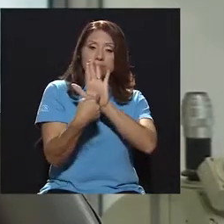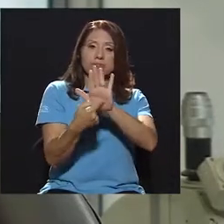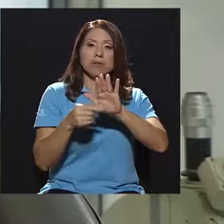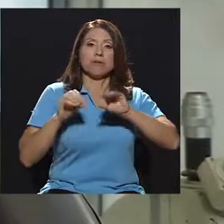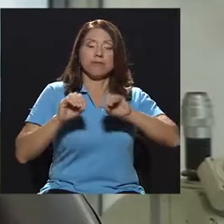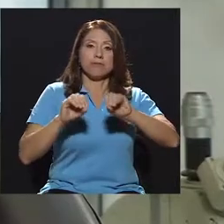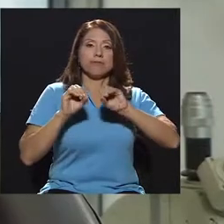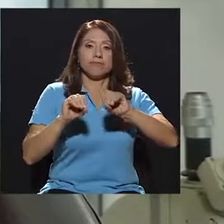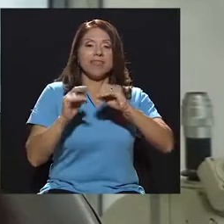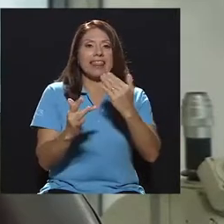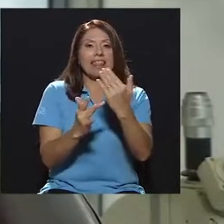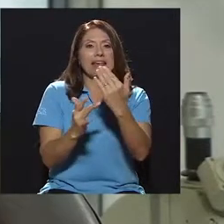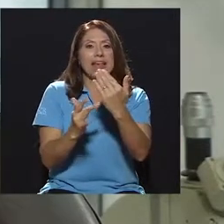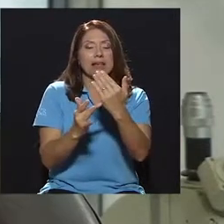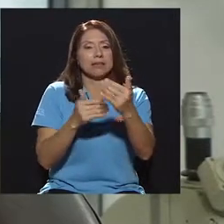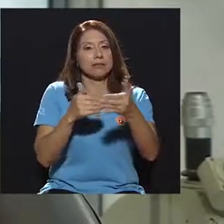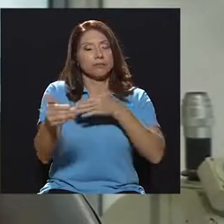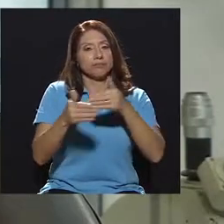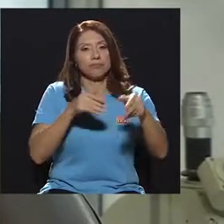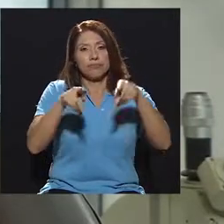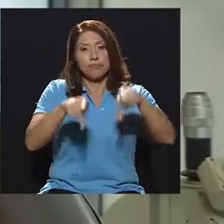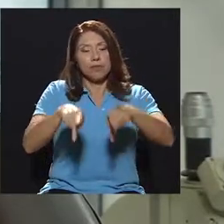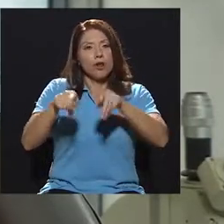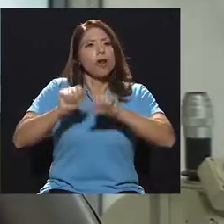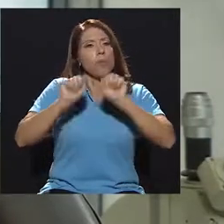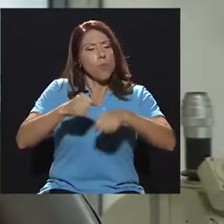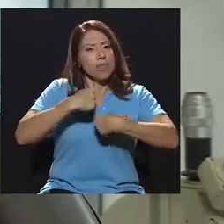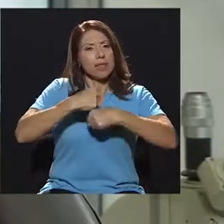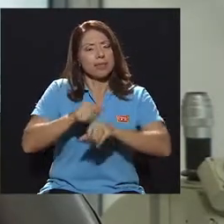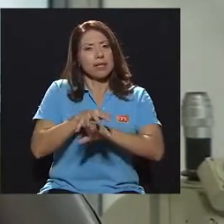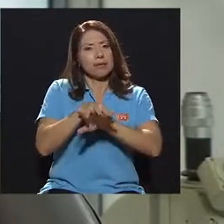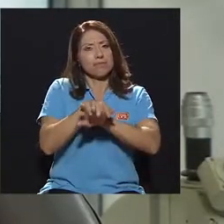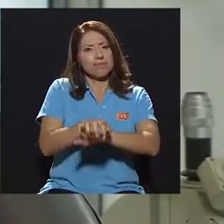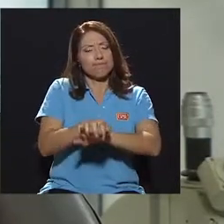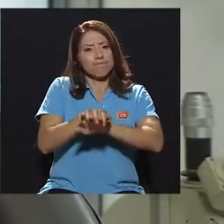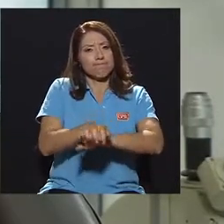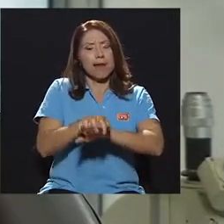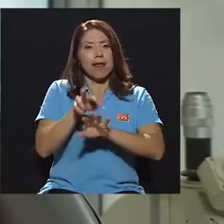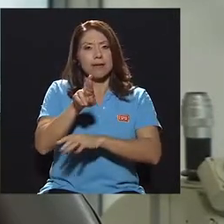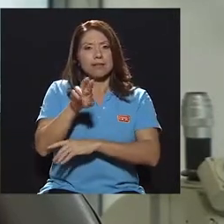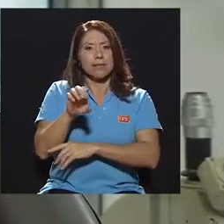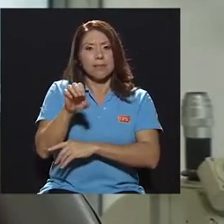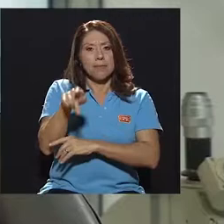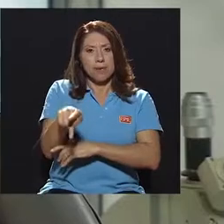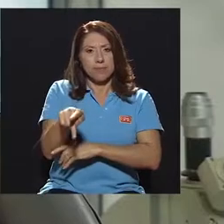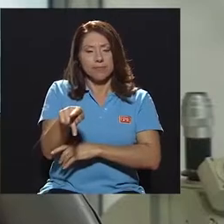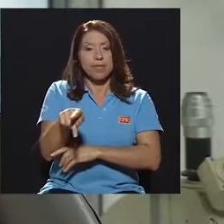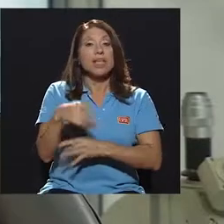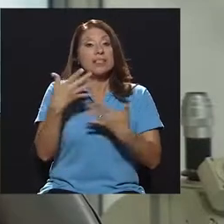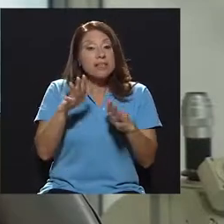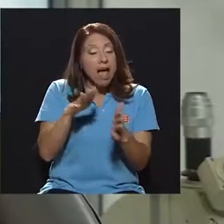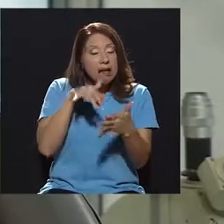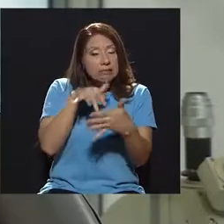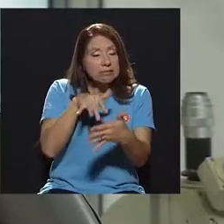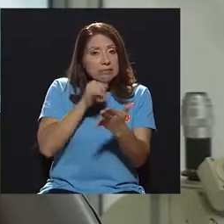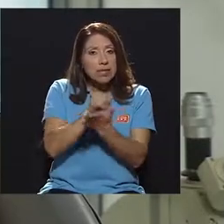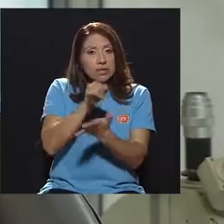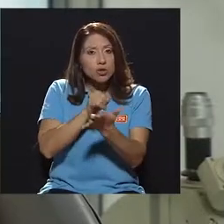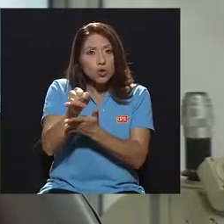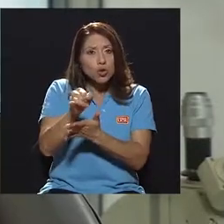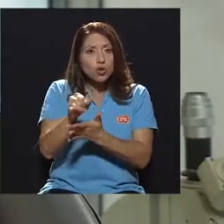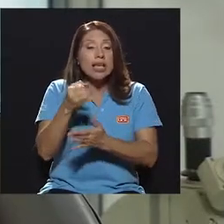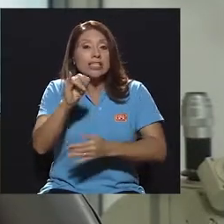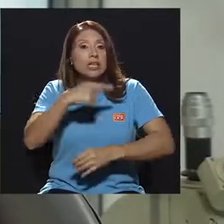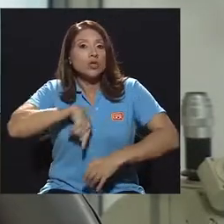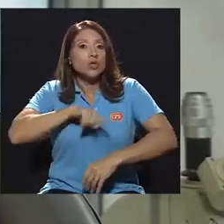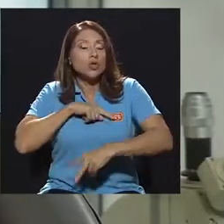enseñarle a cualquier persona a dar RCP. Estudios han demostrado que entre más antes comencemos con maniobras como